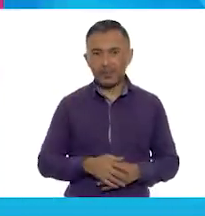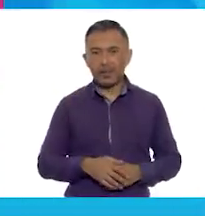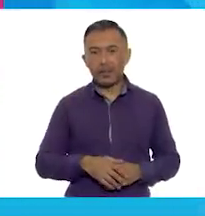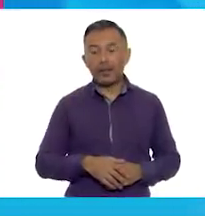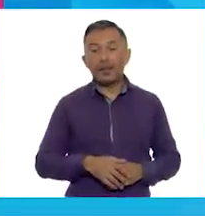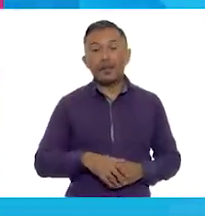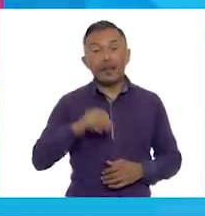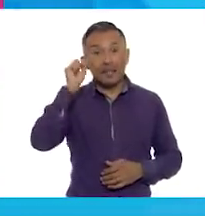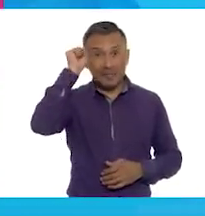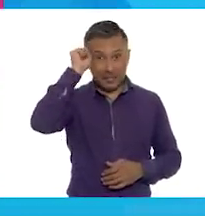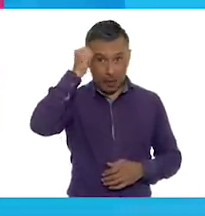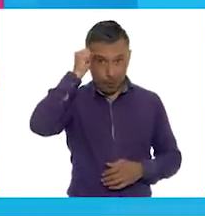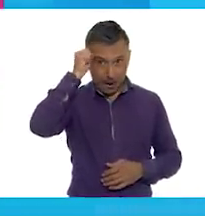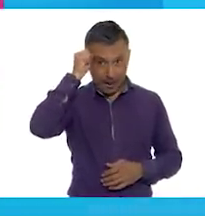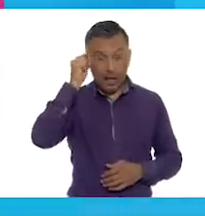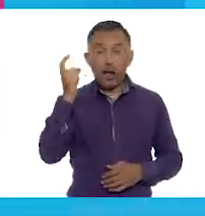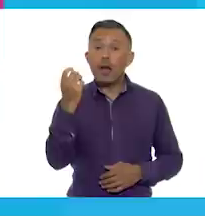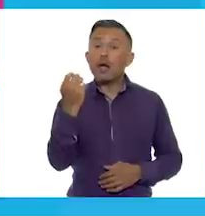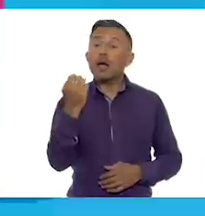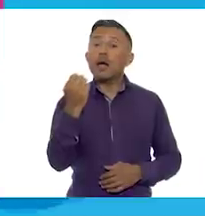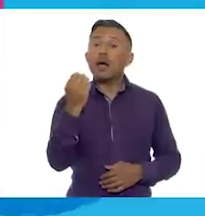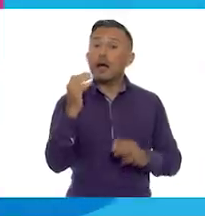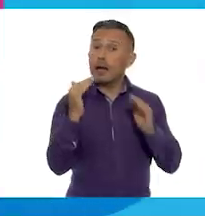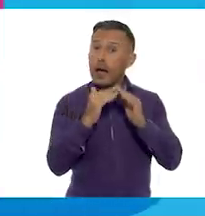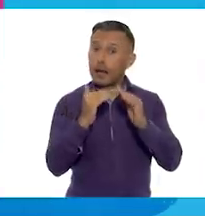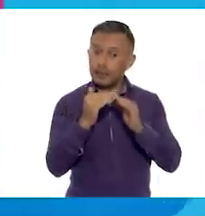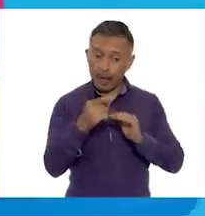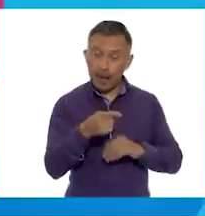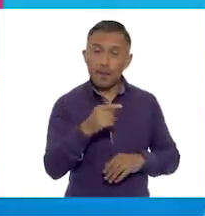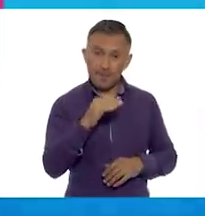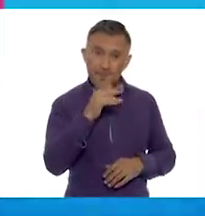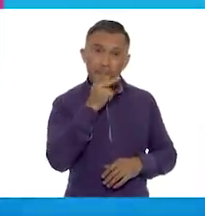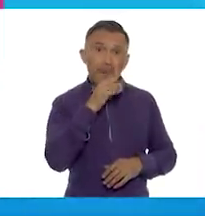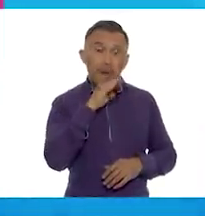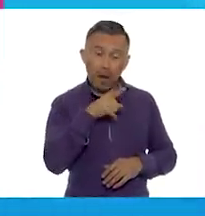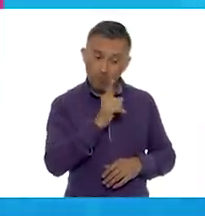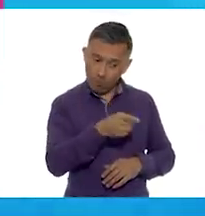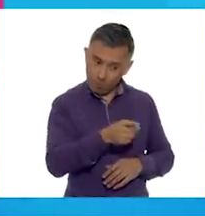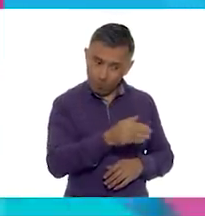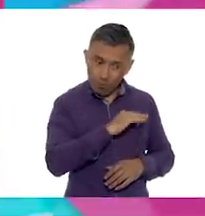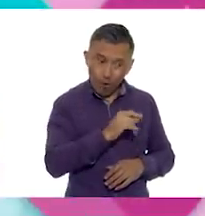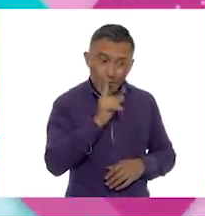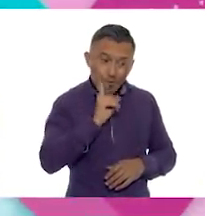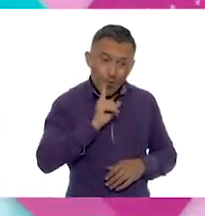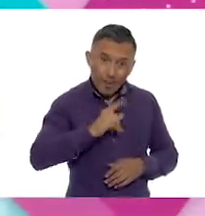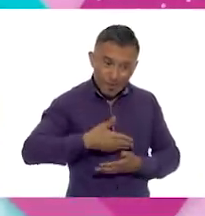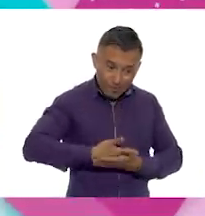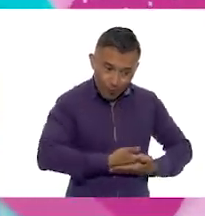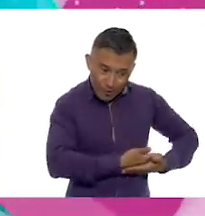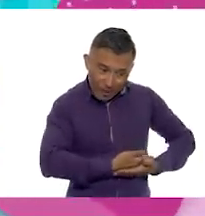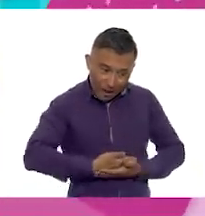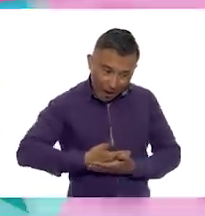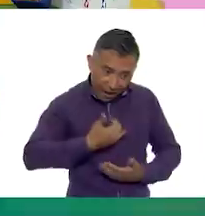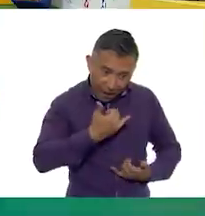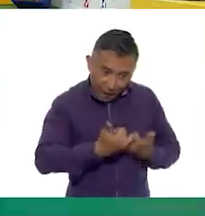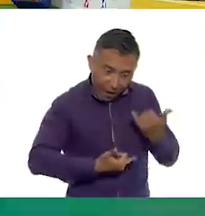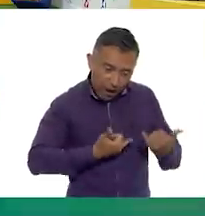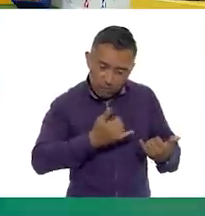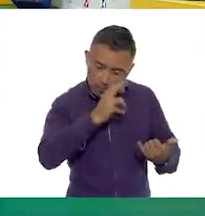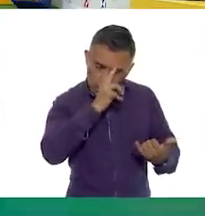prohibieron en su casa que jugara con muñecas y lavara los platos. Uy, maestra.